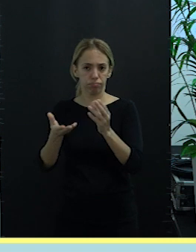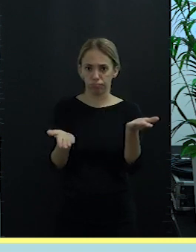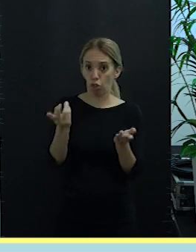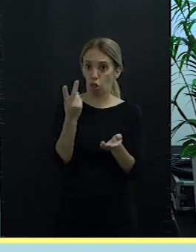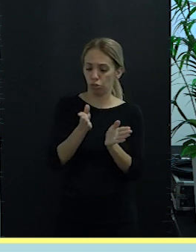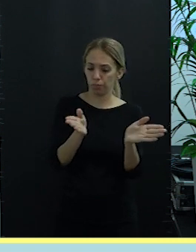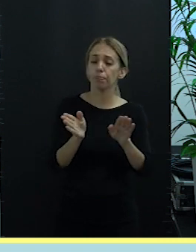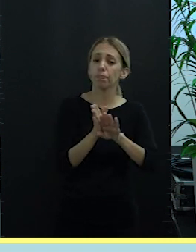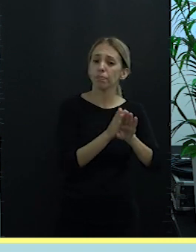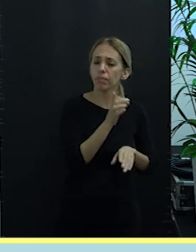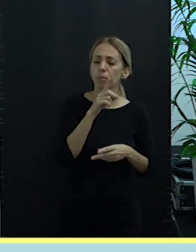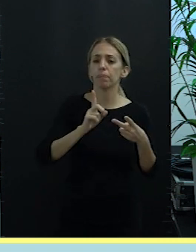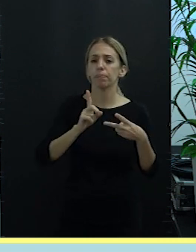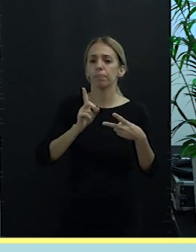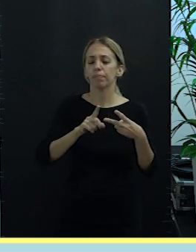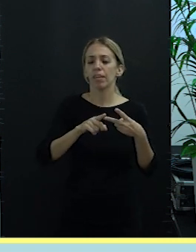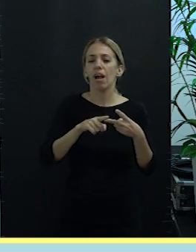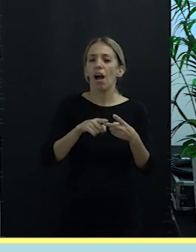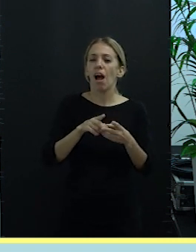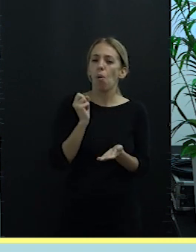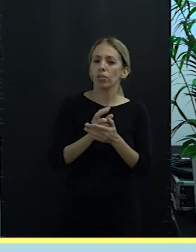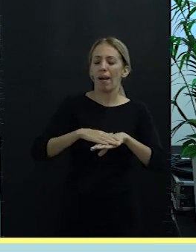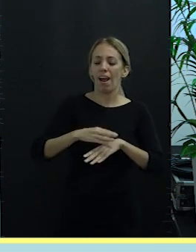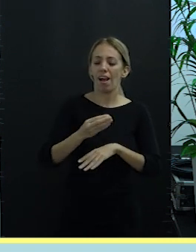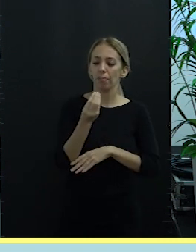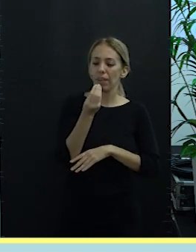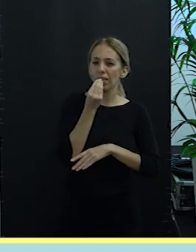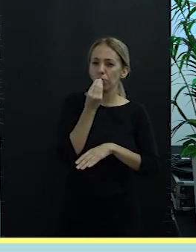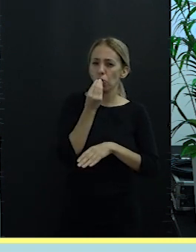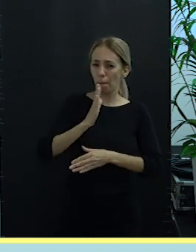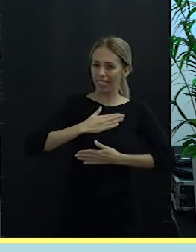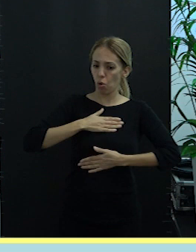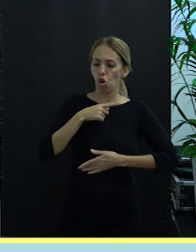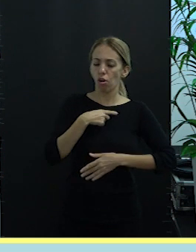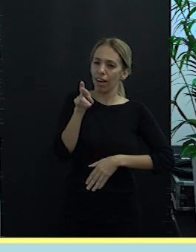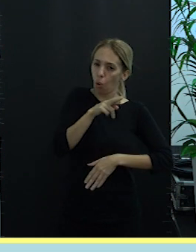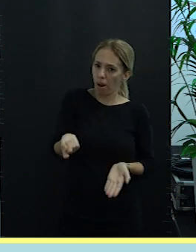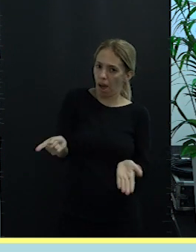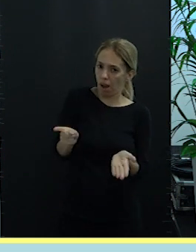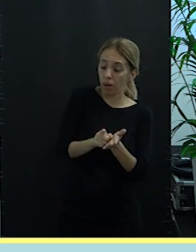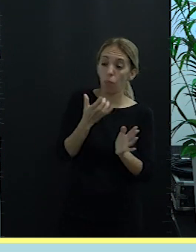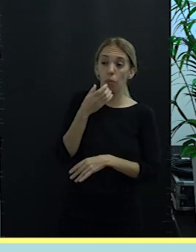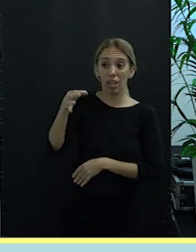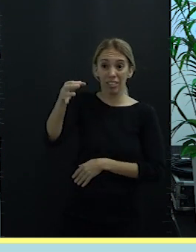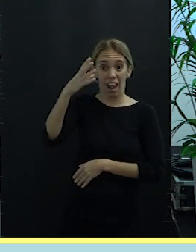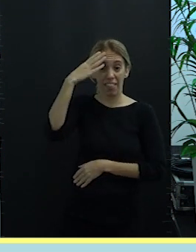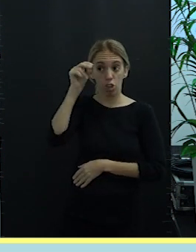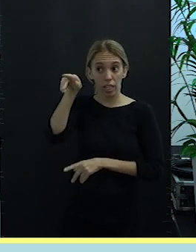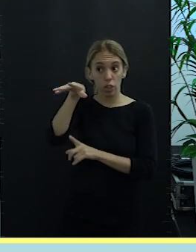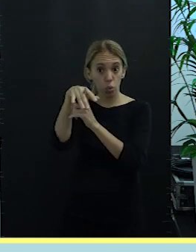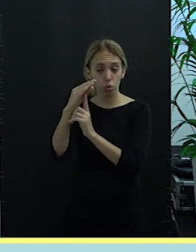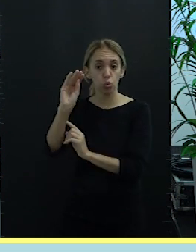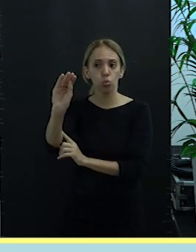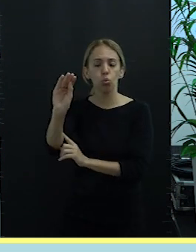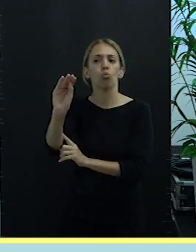por la recuperación del patrimonio gastronómico. Lo que ocurre en Lanzarote es, efectivamente,